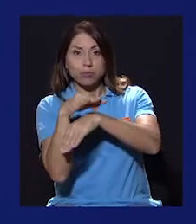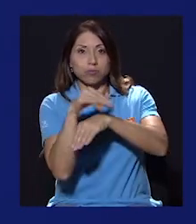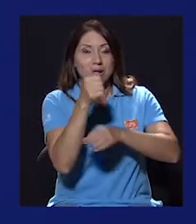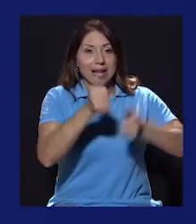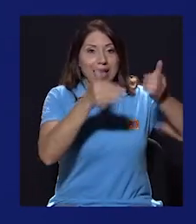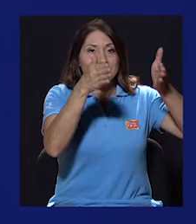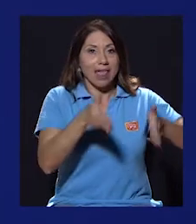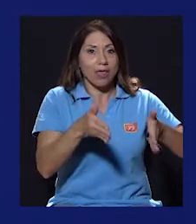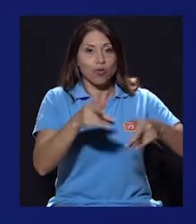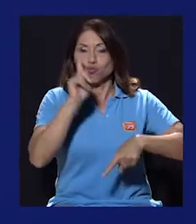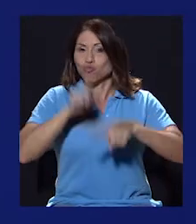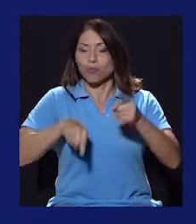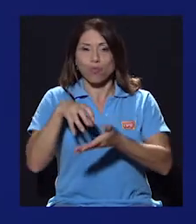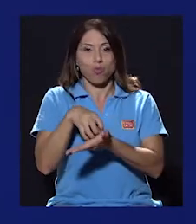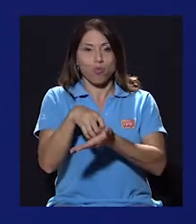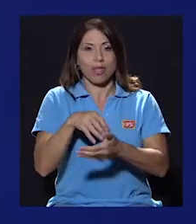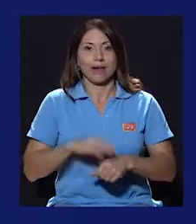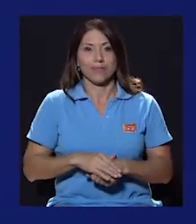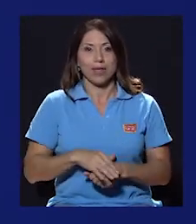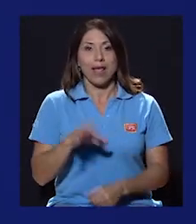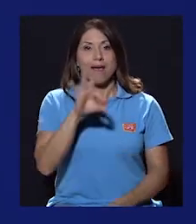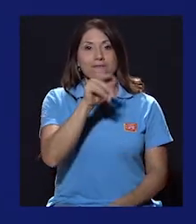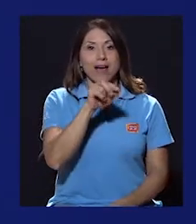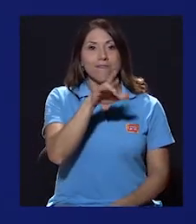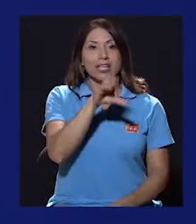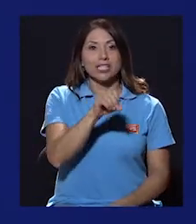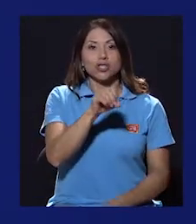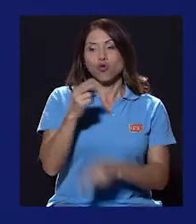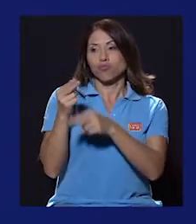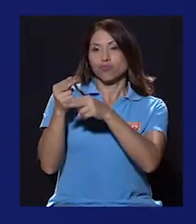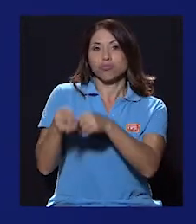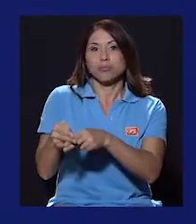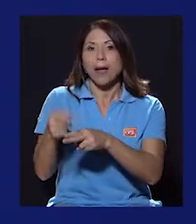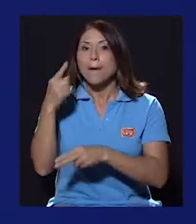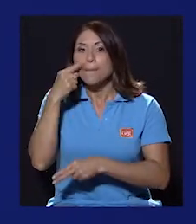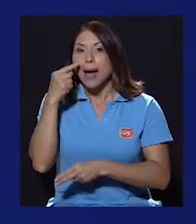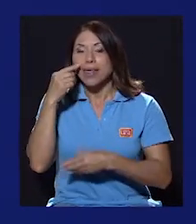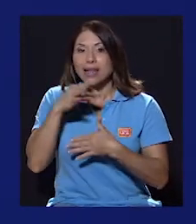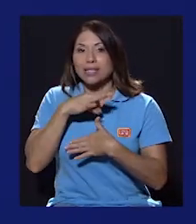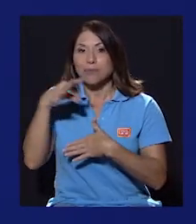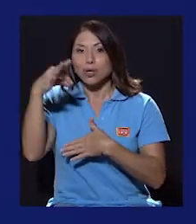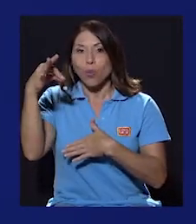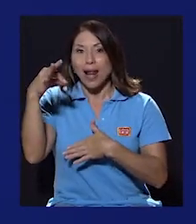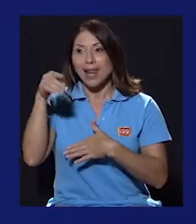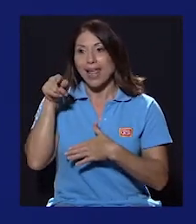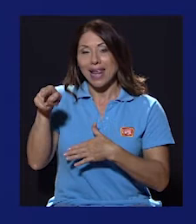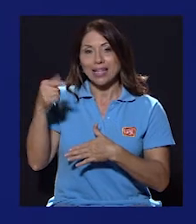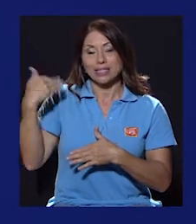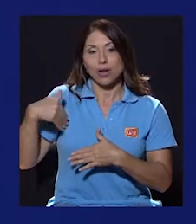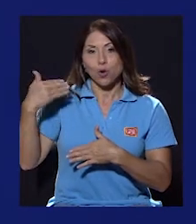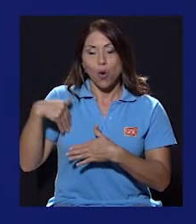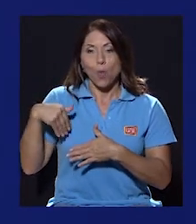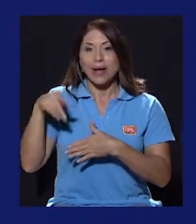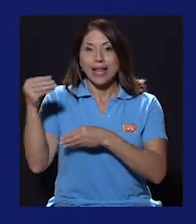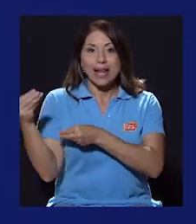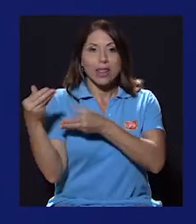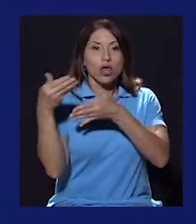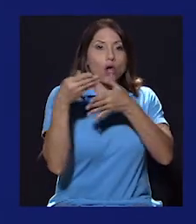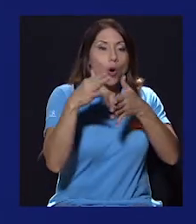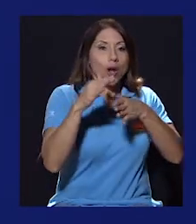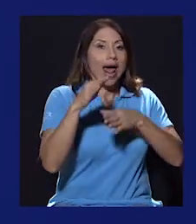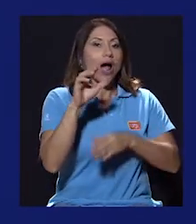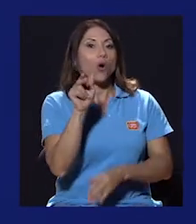sobre el candidato es incuestionable. Fabricio lo llama a su padre espiritual y el hombre de quien recibió la